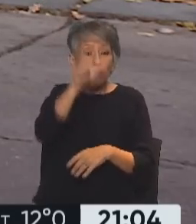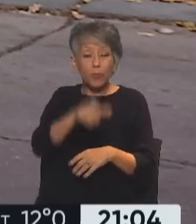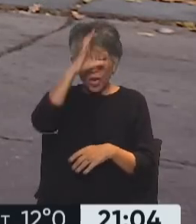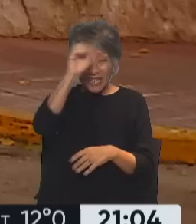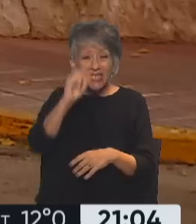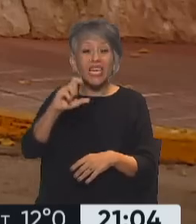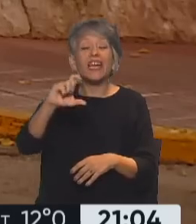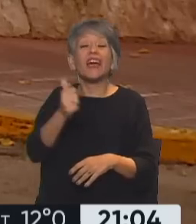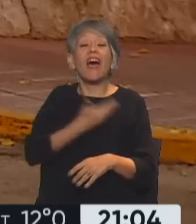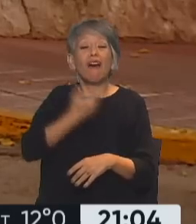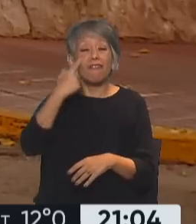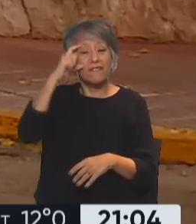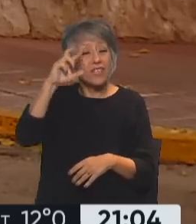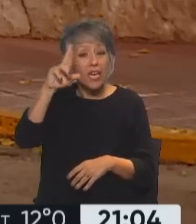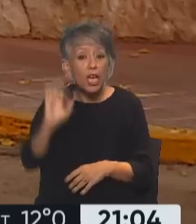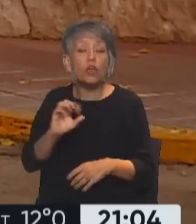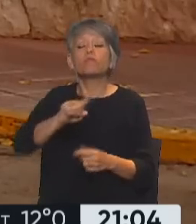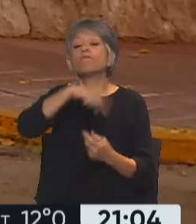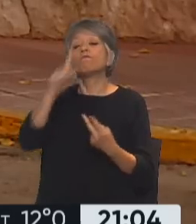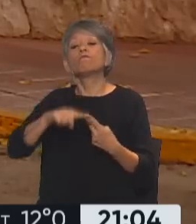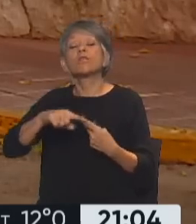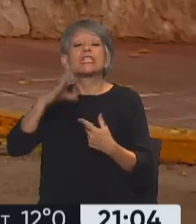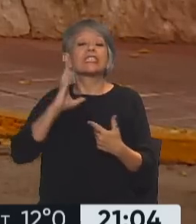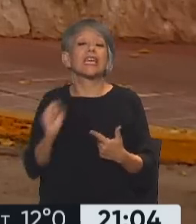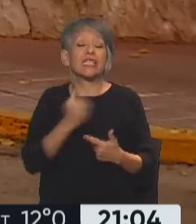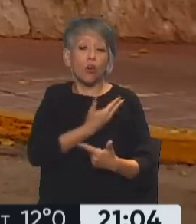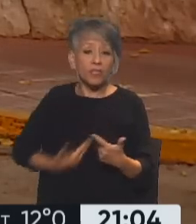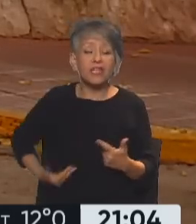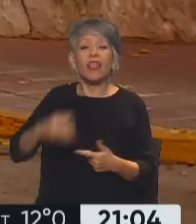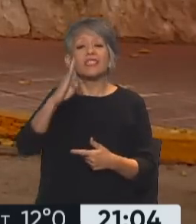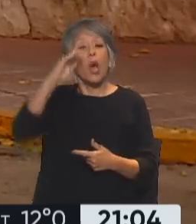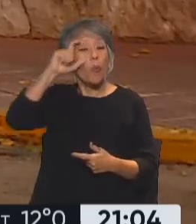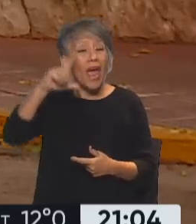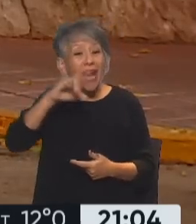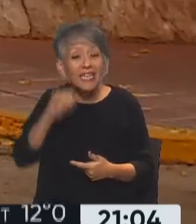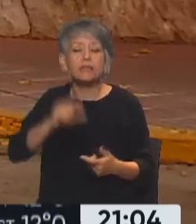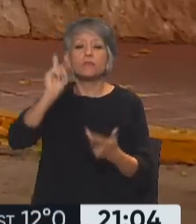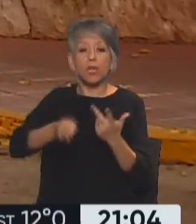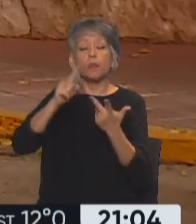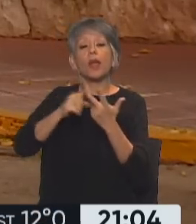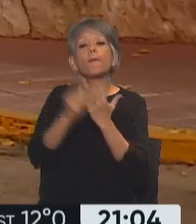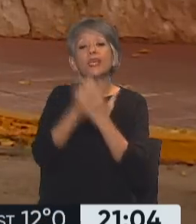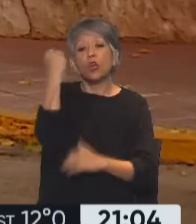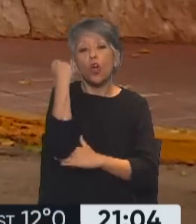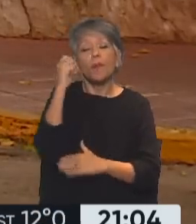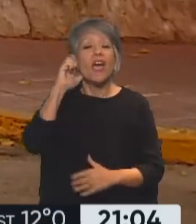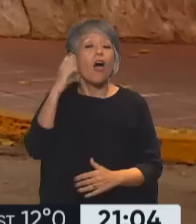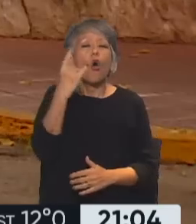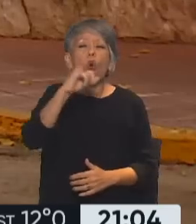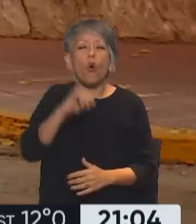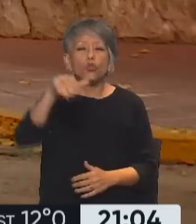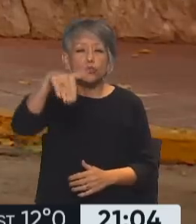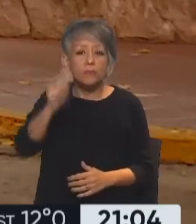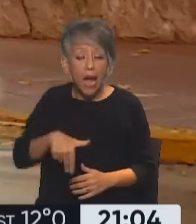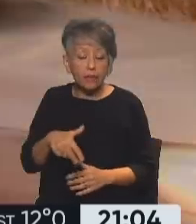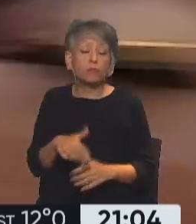Cafiero, el secretario de la Presidencia Gustavo Vélez, y también el ministro de Economía Martín Guzmán. En el marco